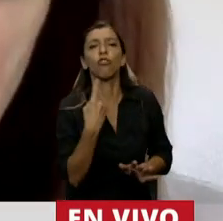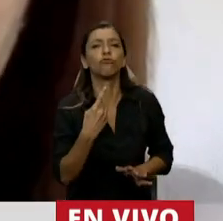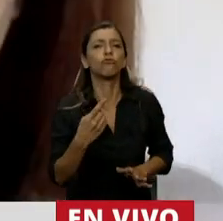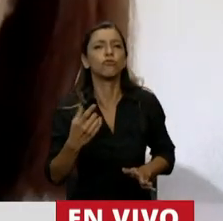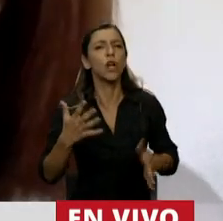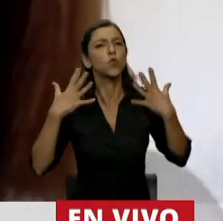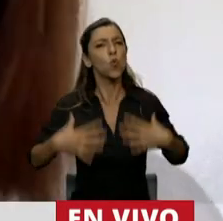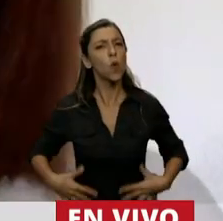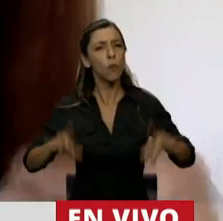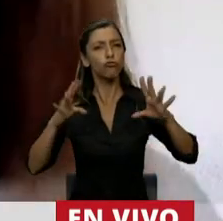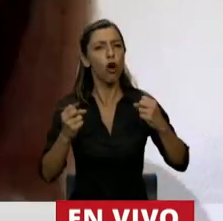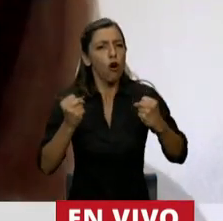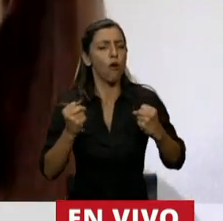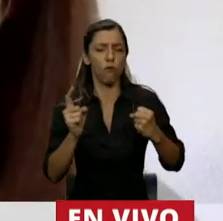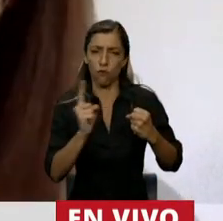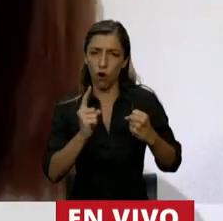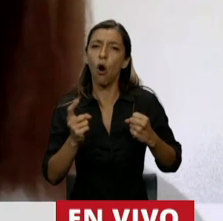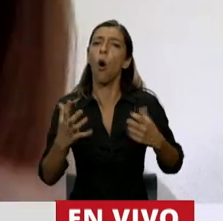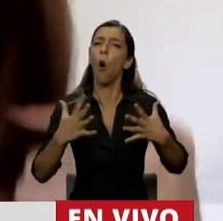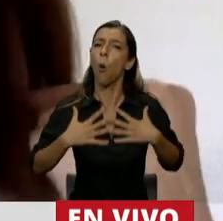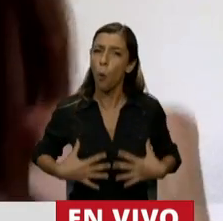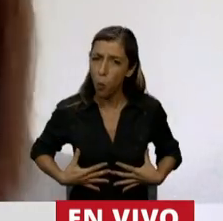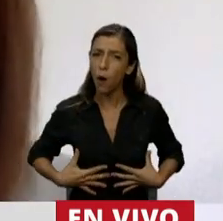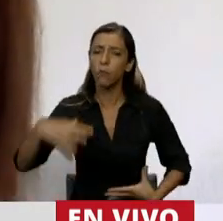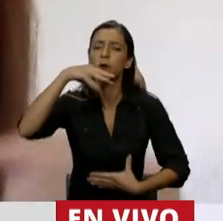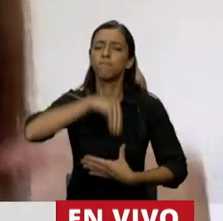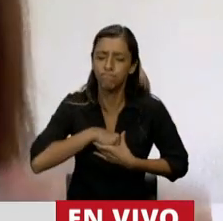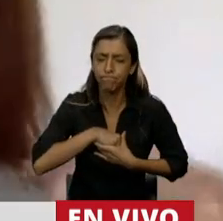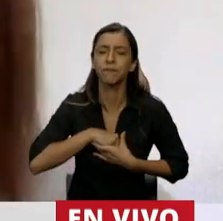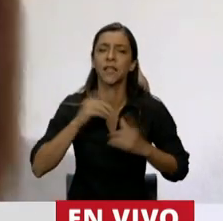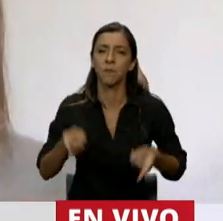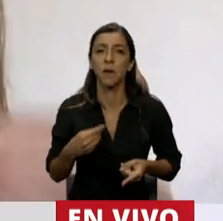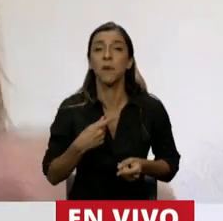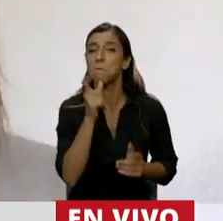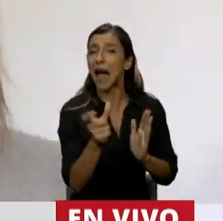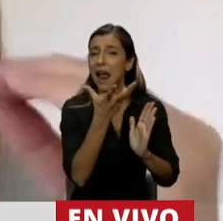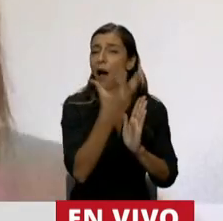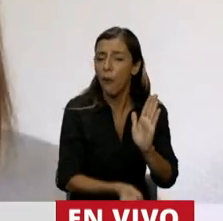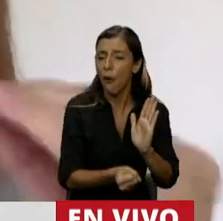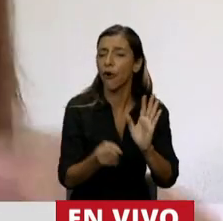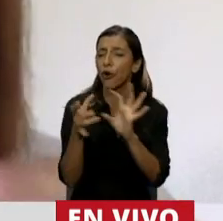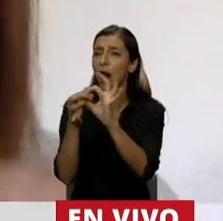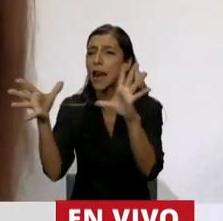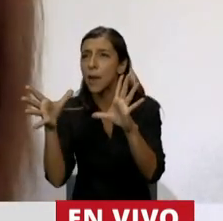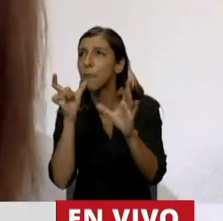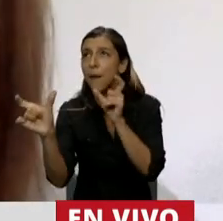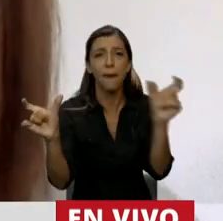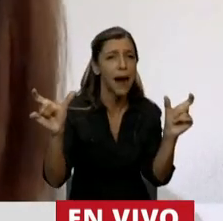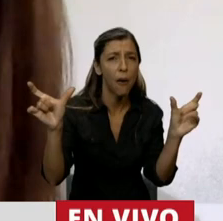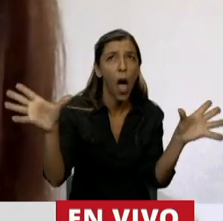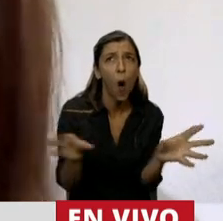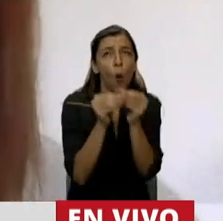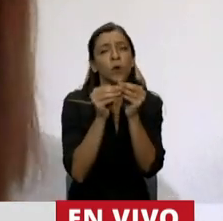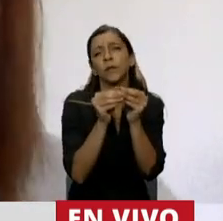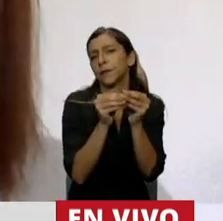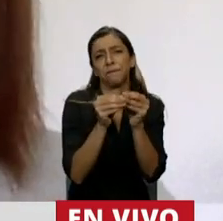cuerpo. Ponemos el cuerpo y ponemos el alma. Pero que el aborto, la palabra aborto y libertad no van bien en la misma